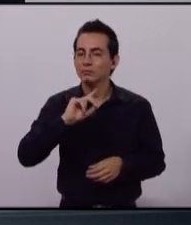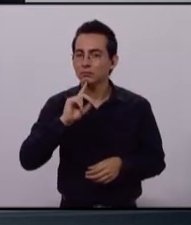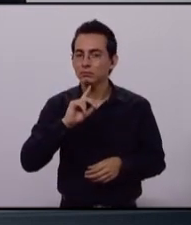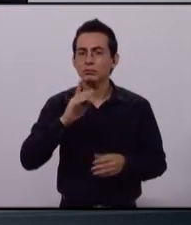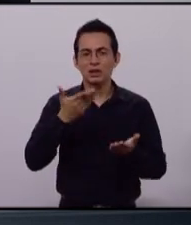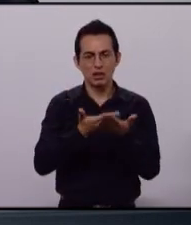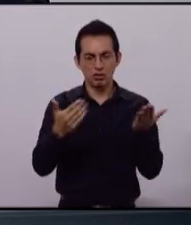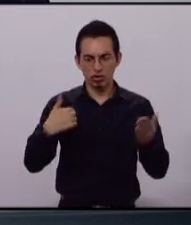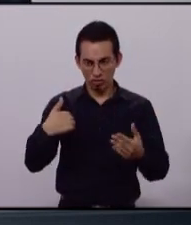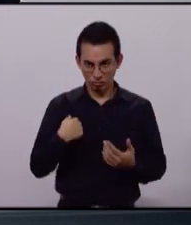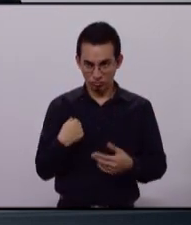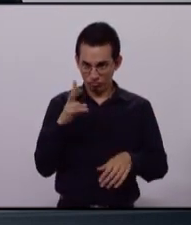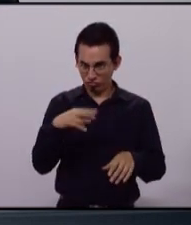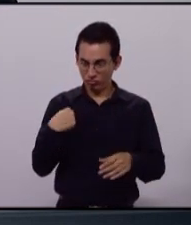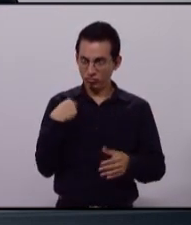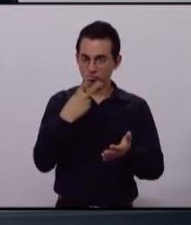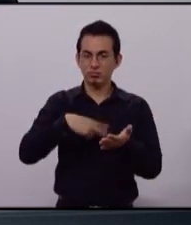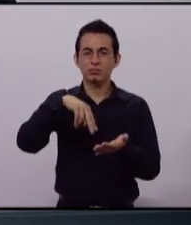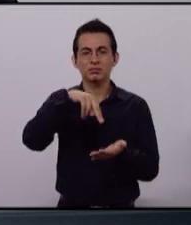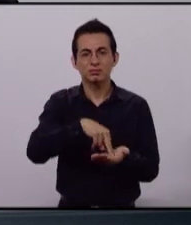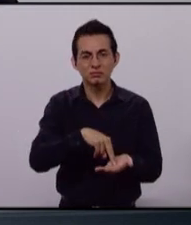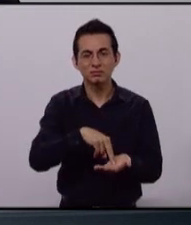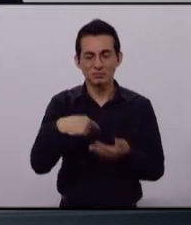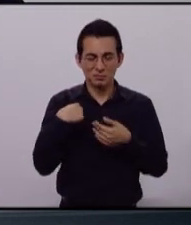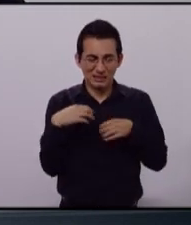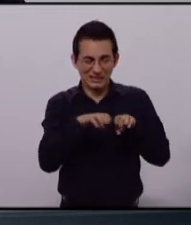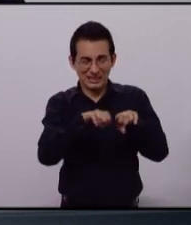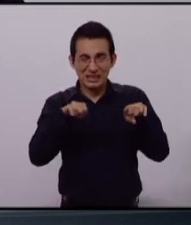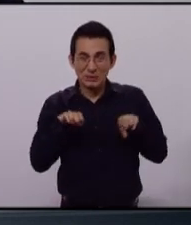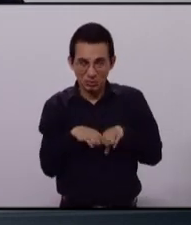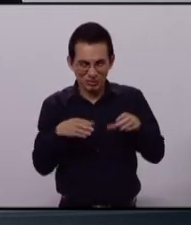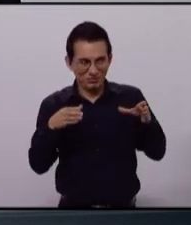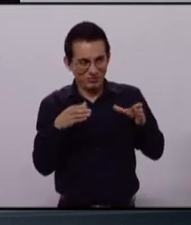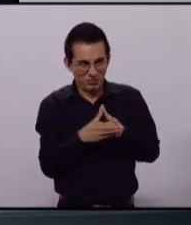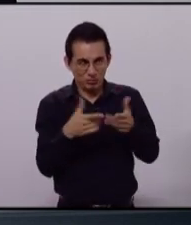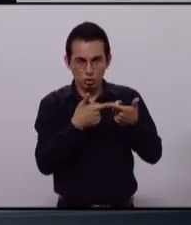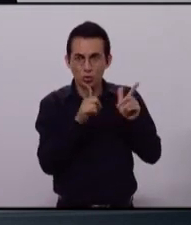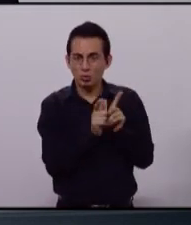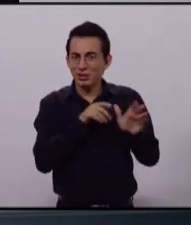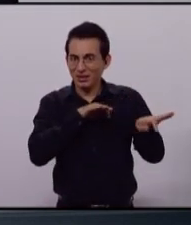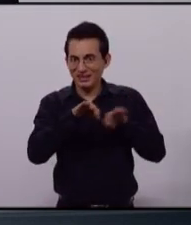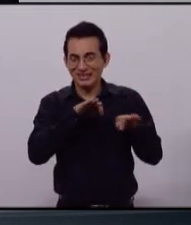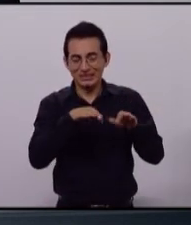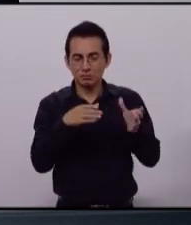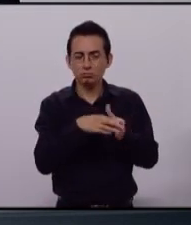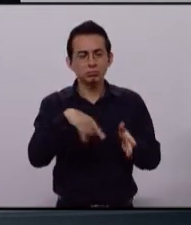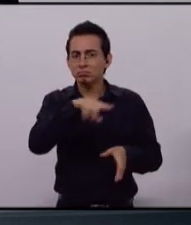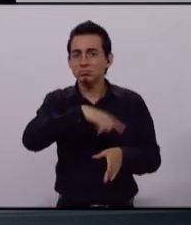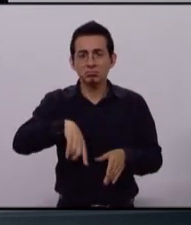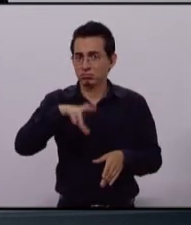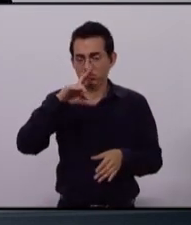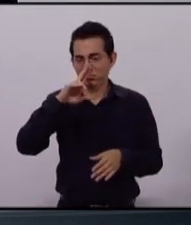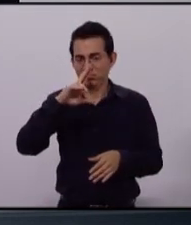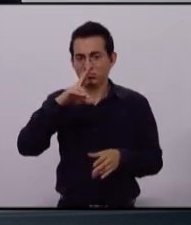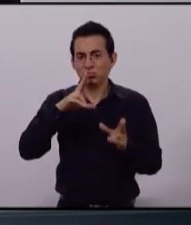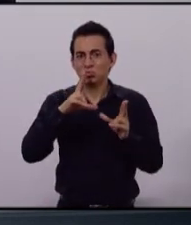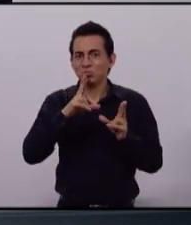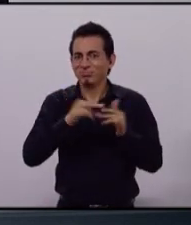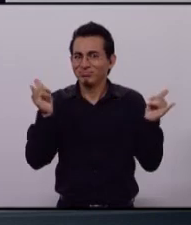político, todos los que están dentro de mi equipo y los que estamos perteneciendo a Encuentro Social no somos políticos,